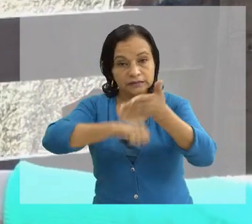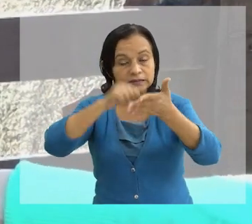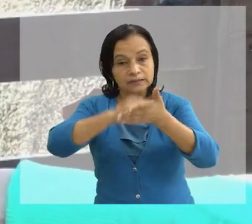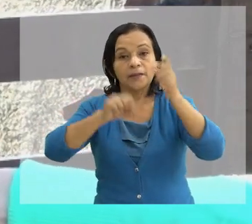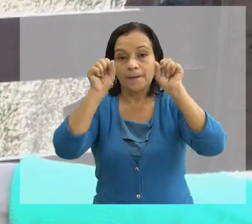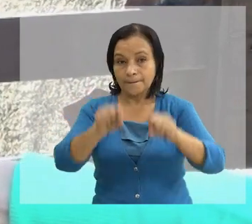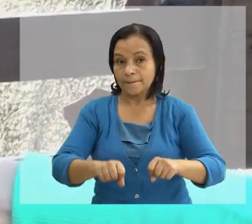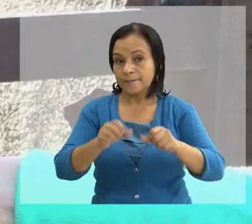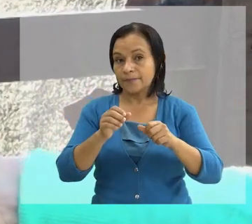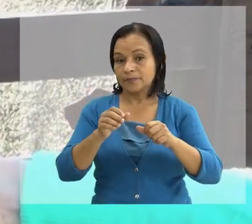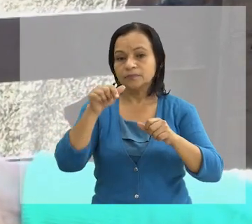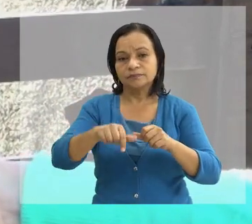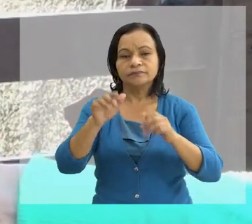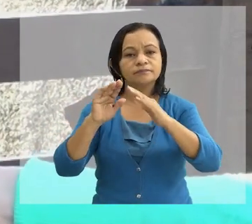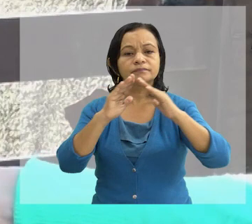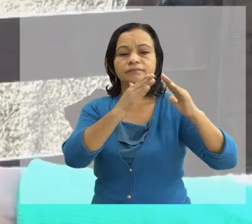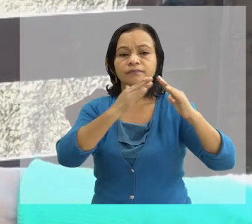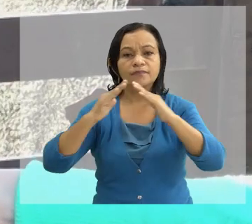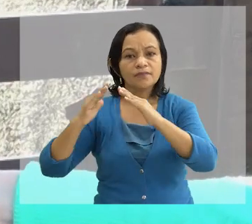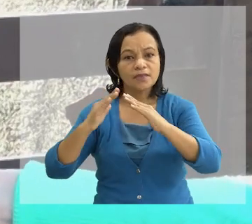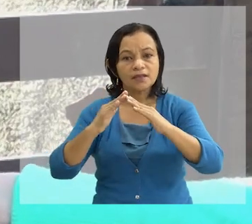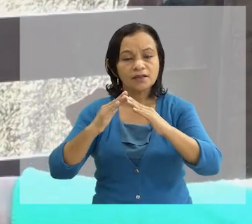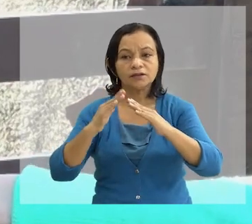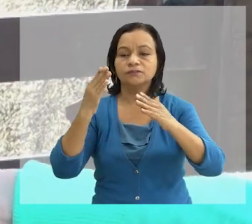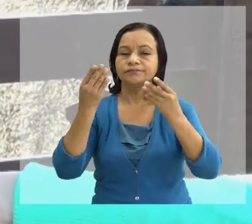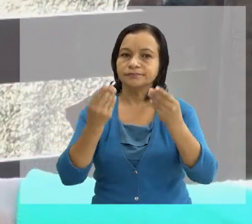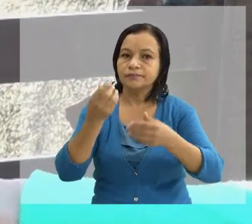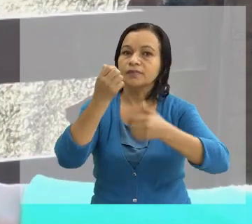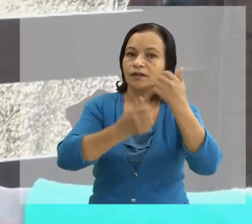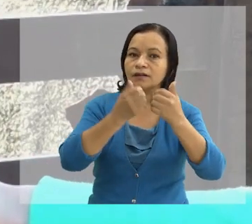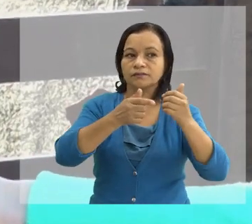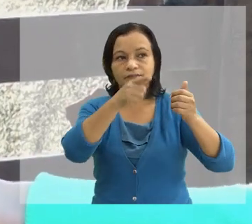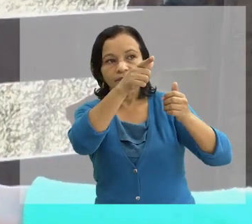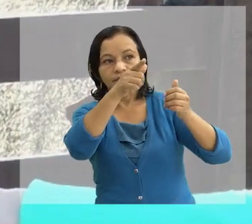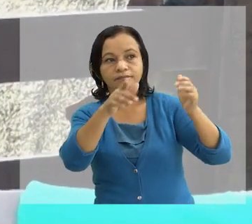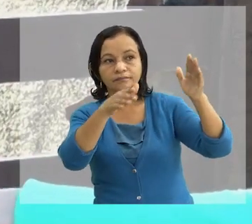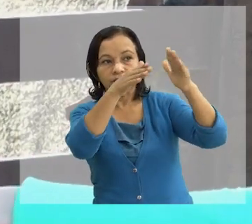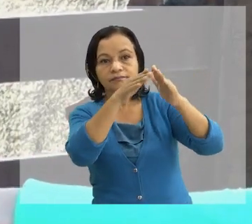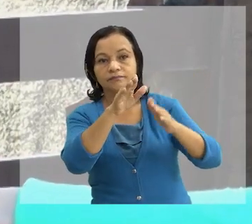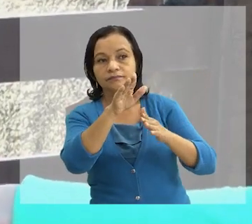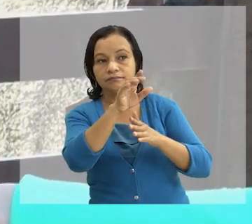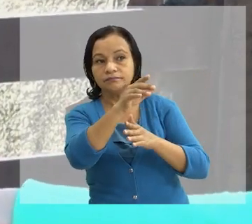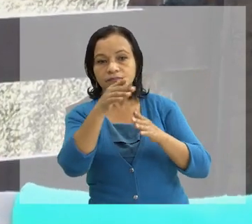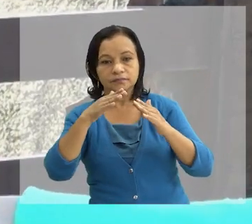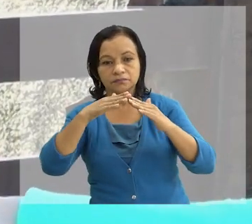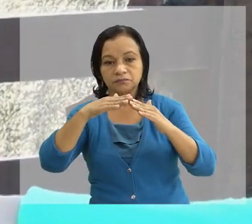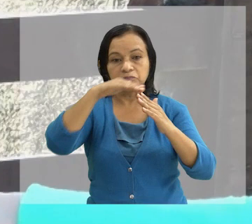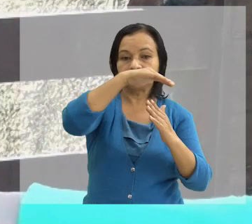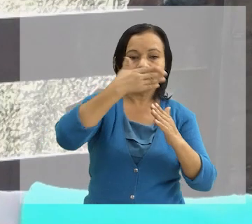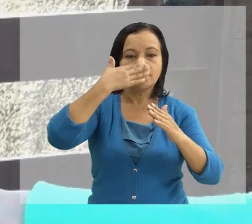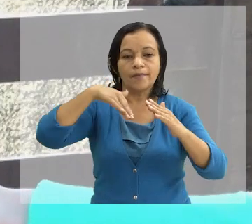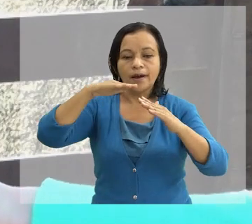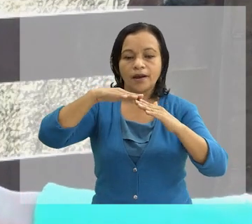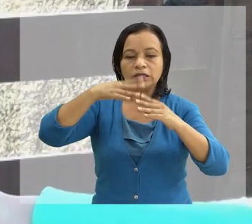Este, de hecho pues aquí nosotros en este barrio somos bastante afectados igual por lo del cerro. Y aquí el zinc no nos funciona